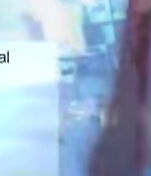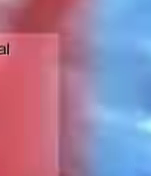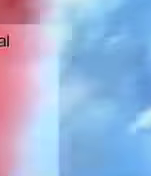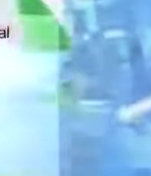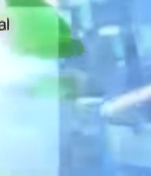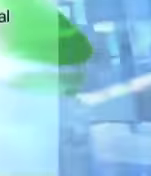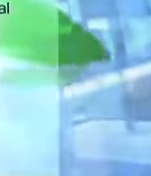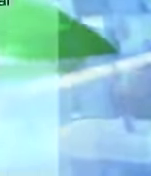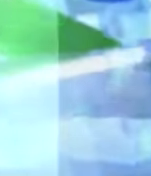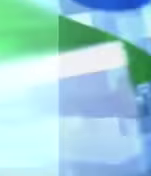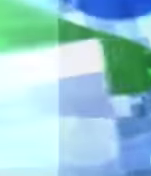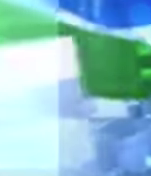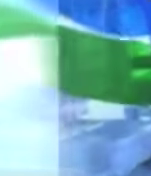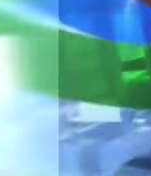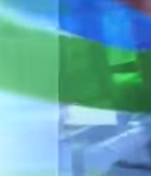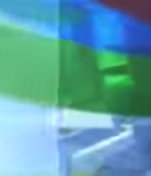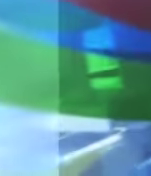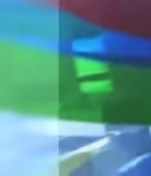¡Sale!